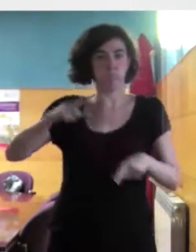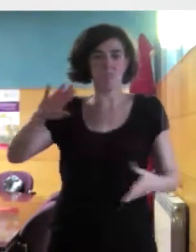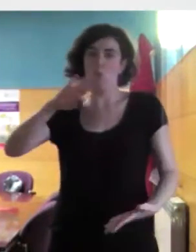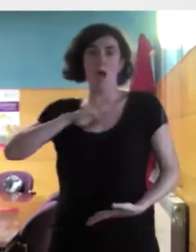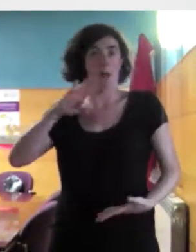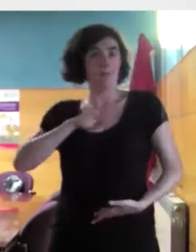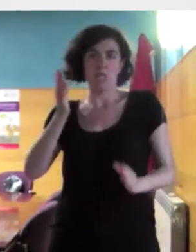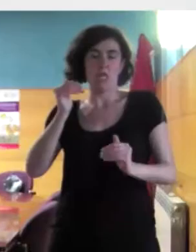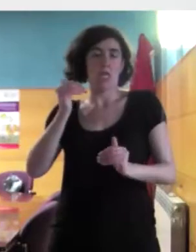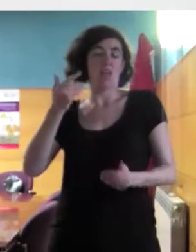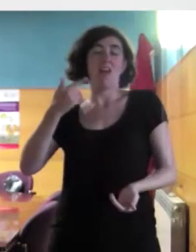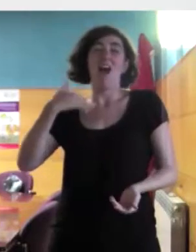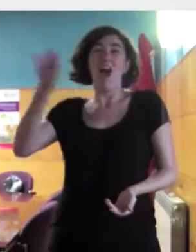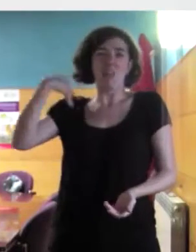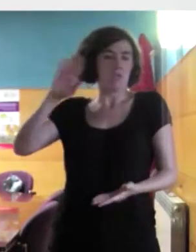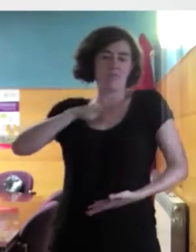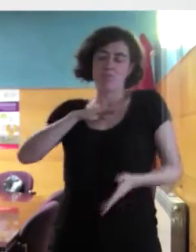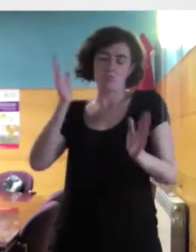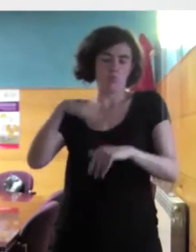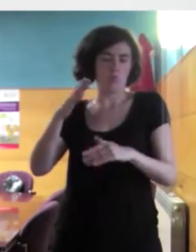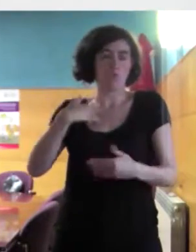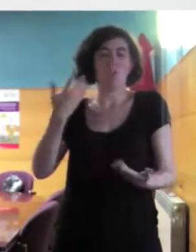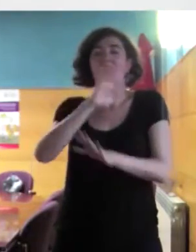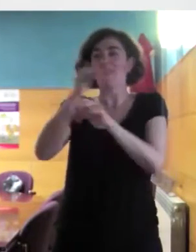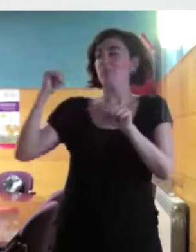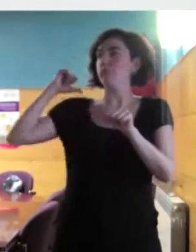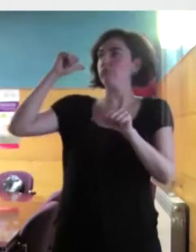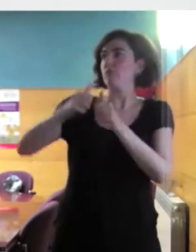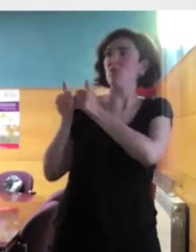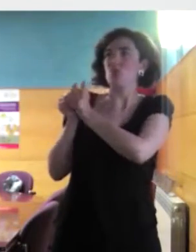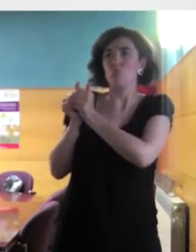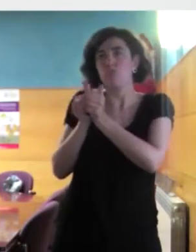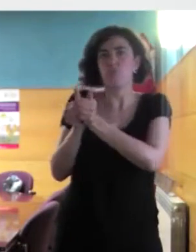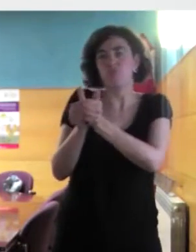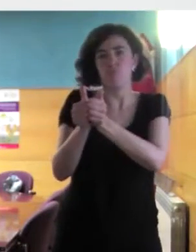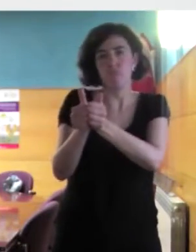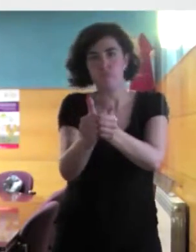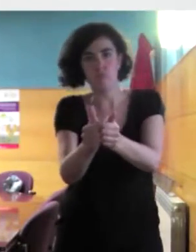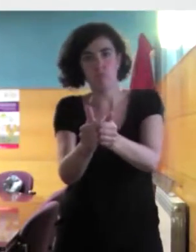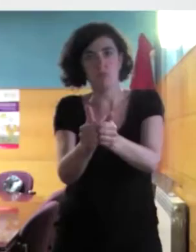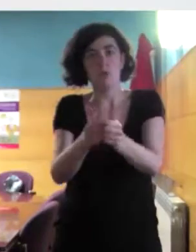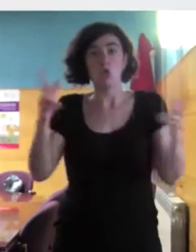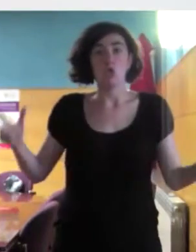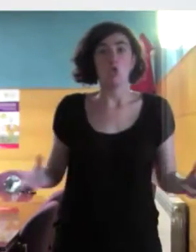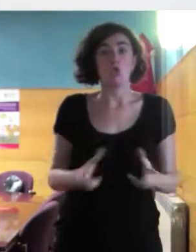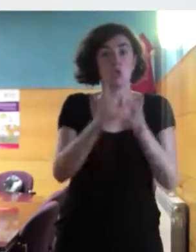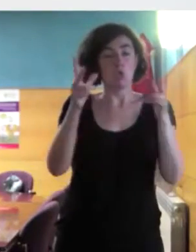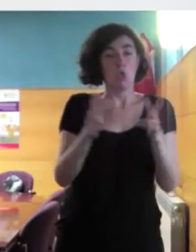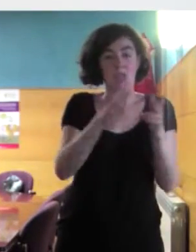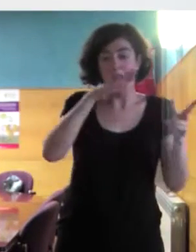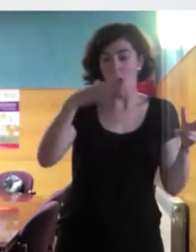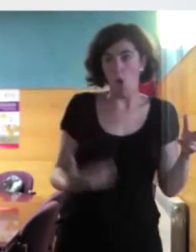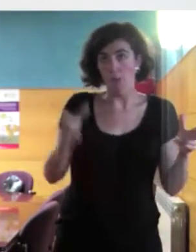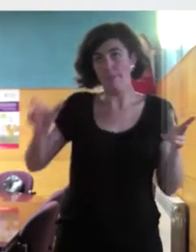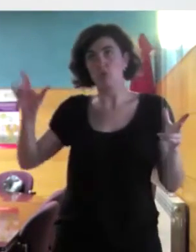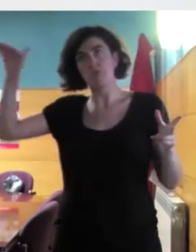y todos un recorrido conjunto. La sociedad local y quienes habéis estado viniendo y os habéis asentado